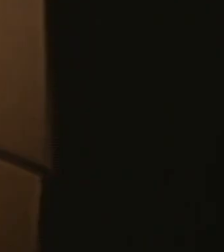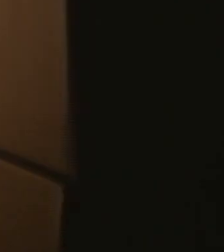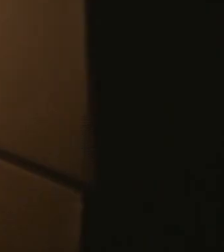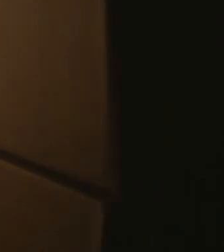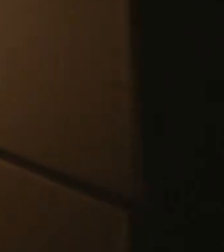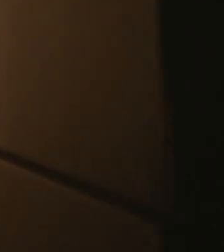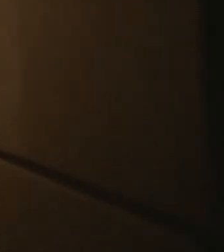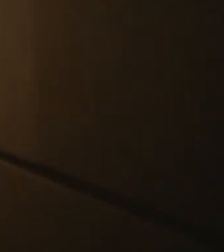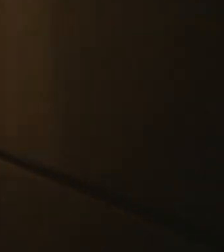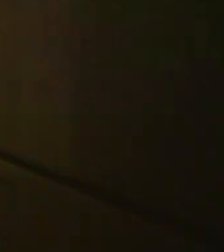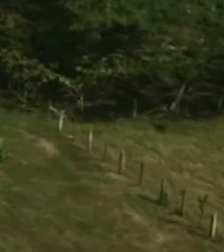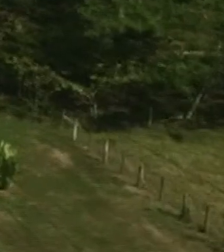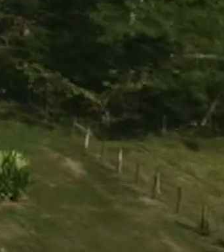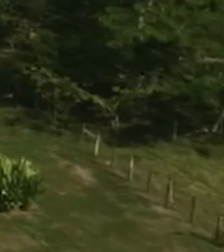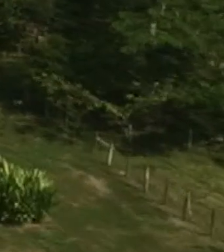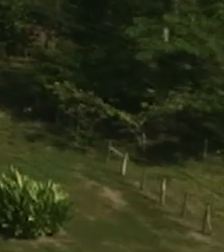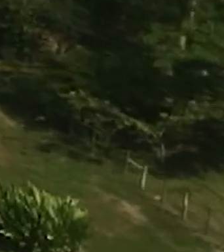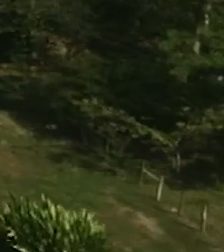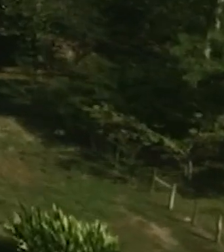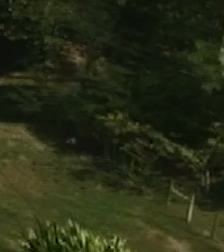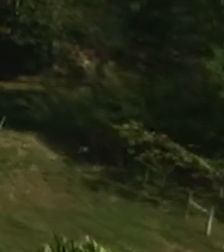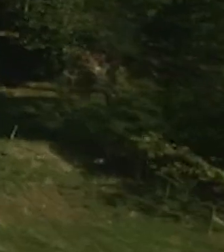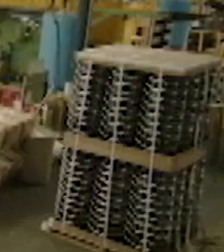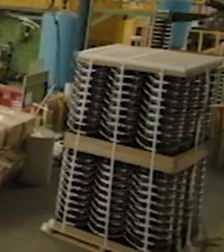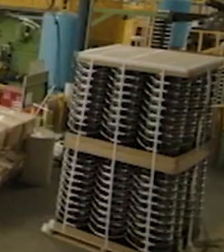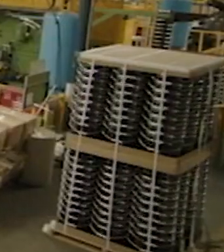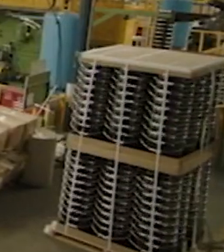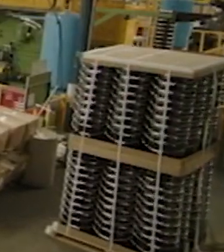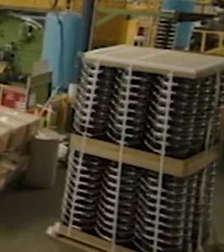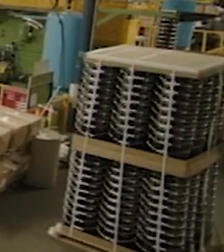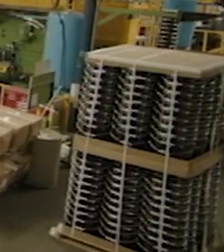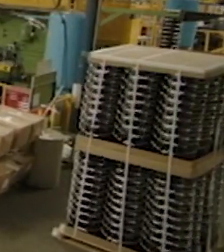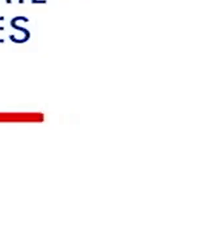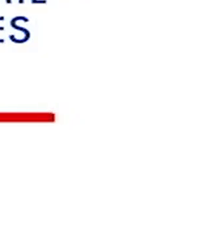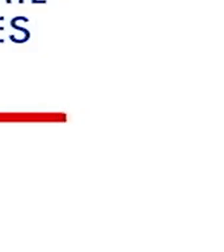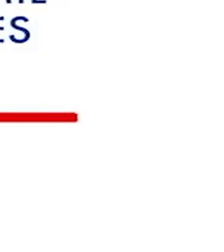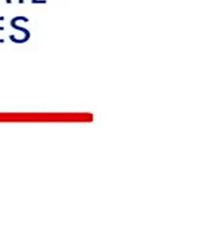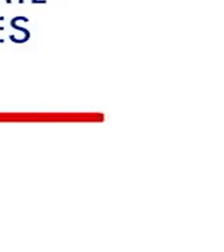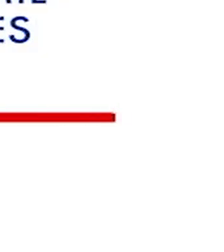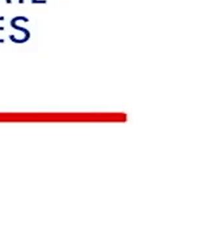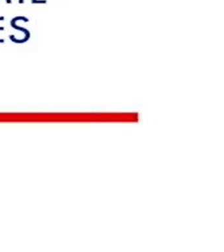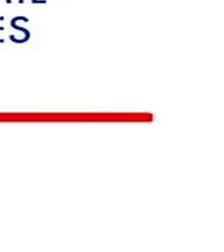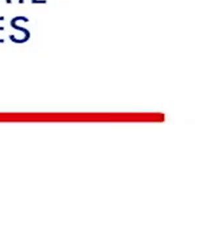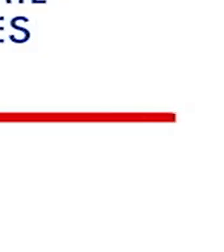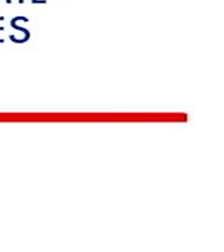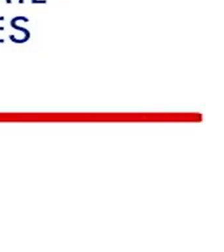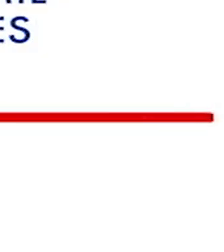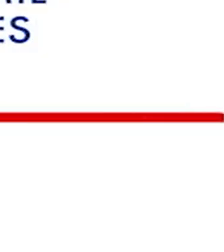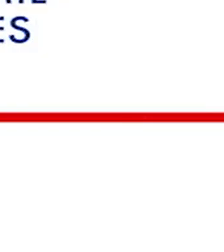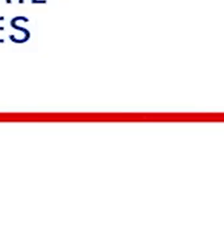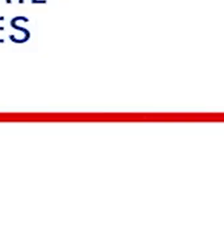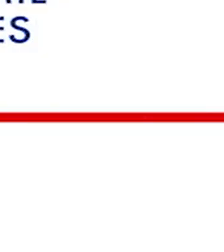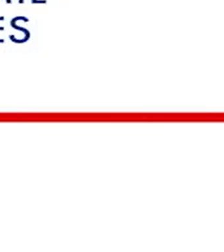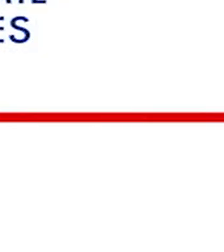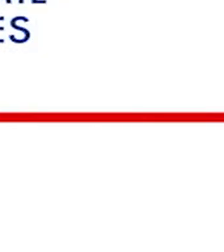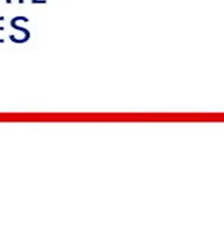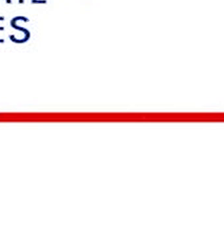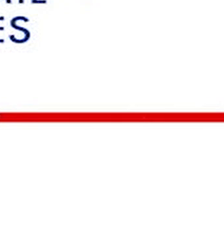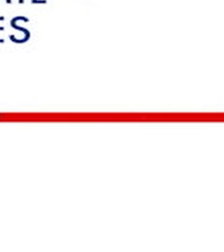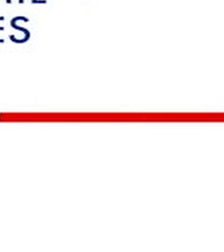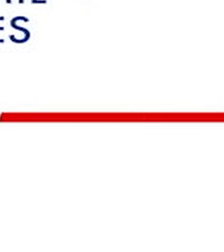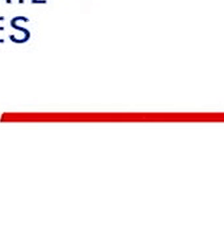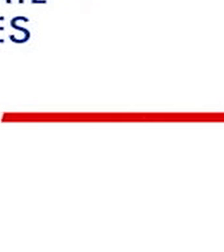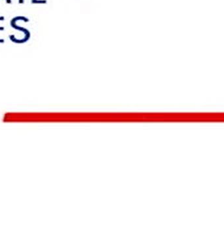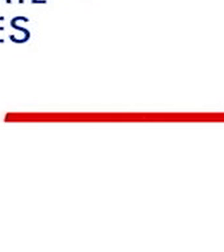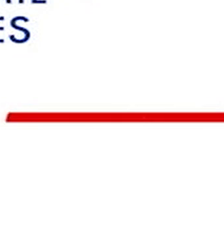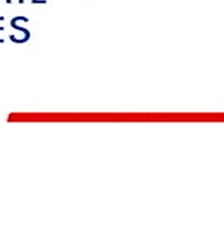somos los que vamos con usted hacia adelante este año hemos otorgado créditos por más de 304